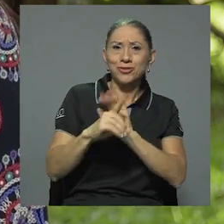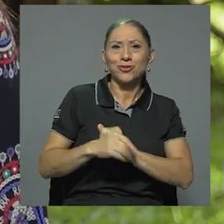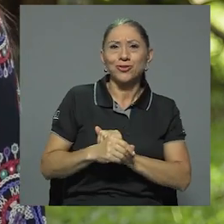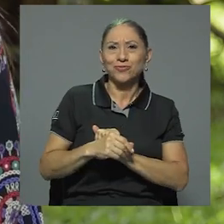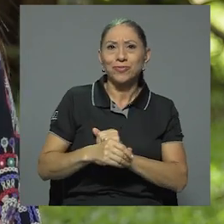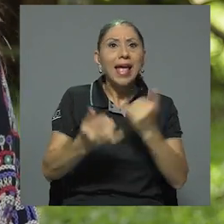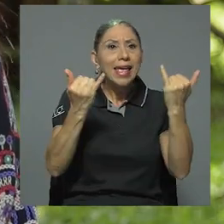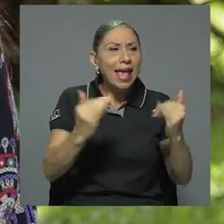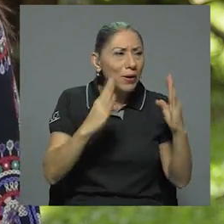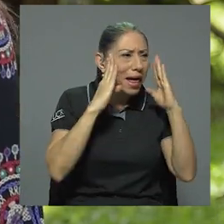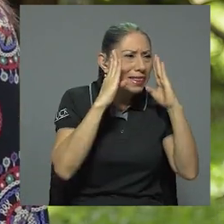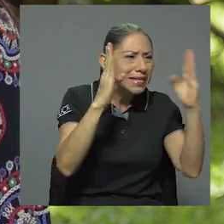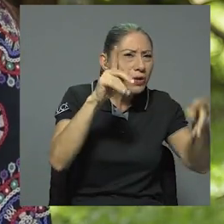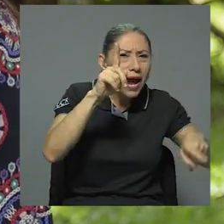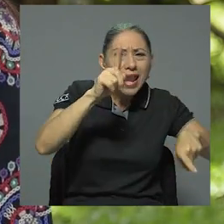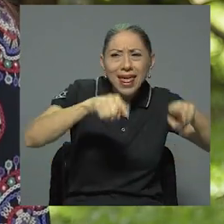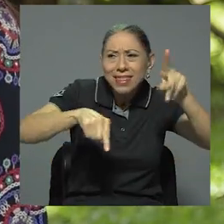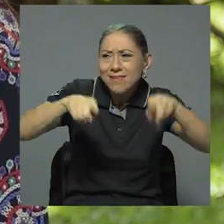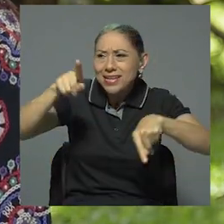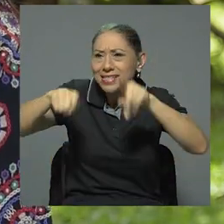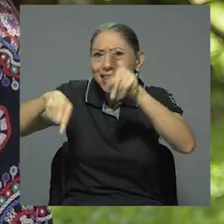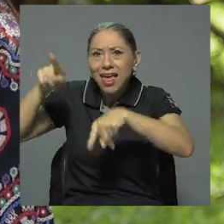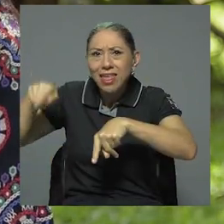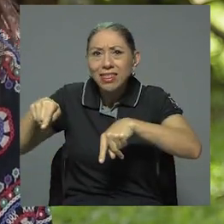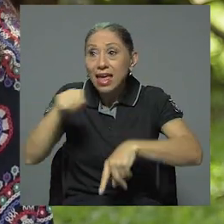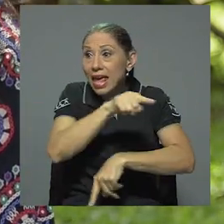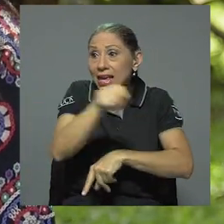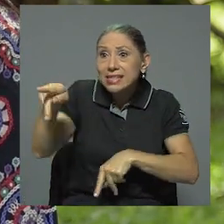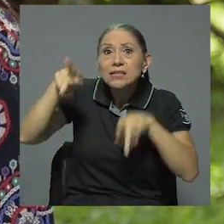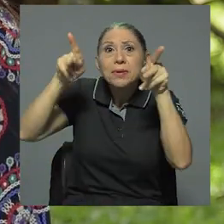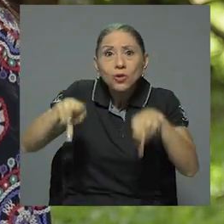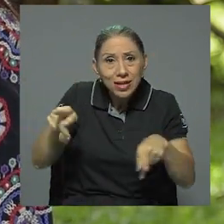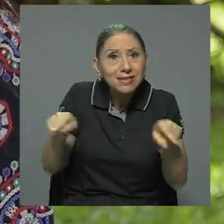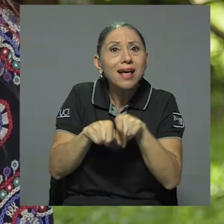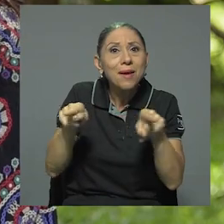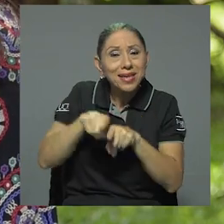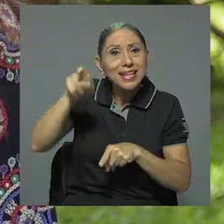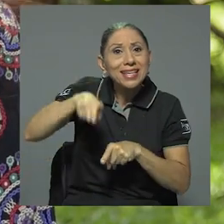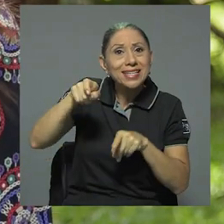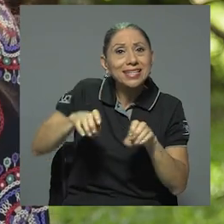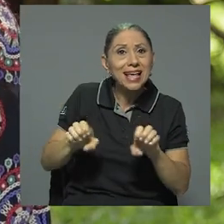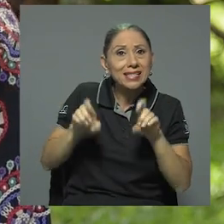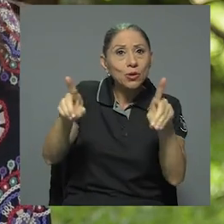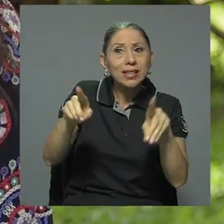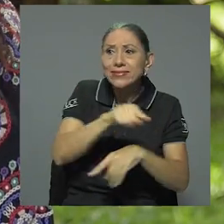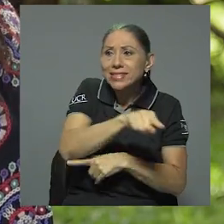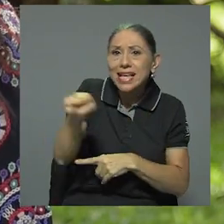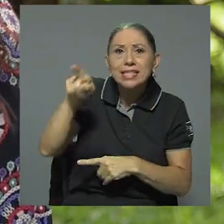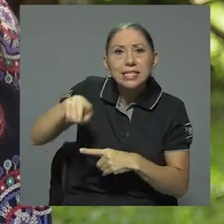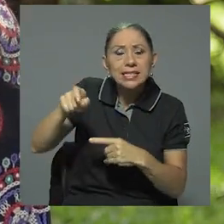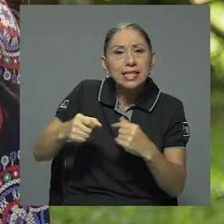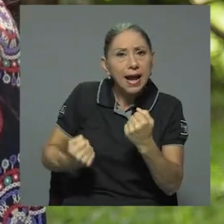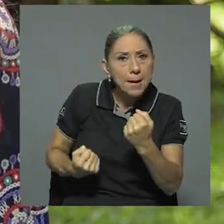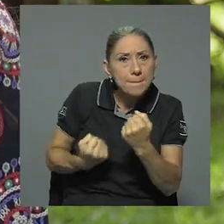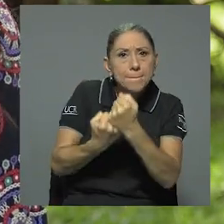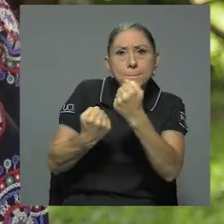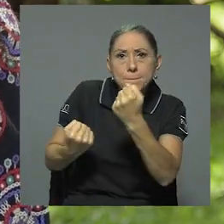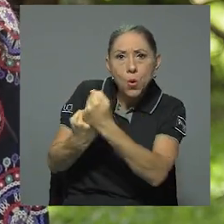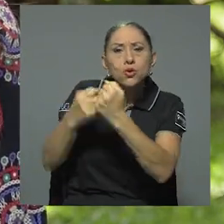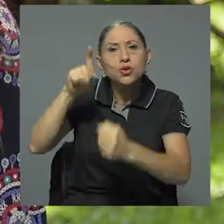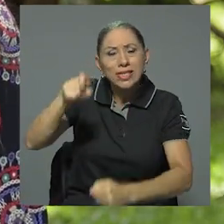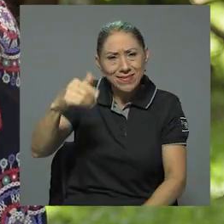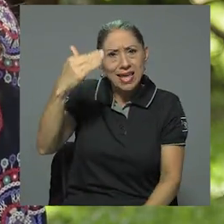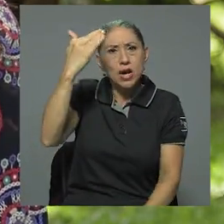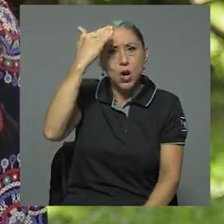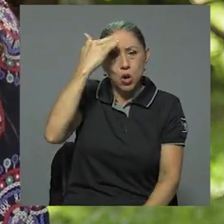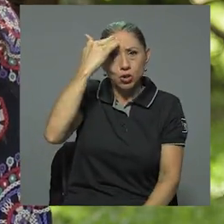la atención a la diversidad, estas personas también tienen necesidades educativas, tienen requerimientos de apoyo que es necesario conocer, es necesario